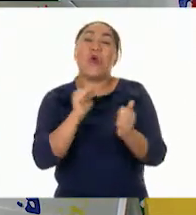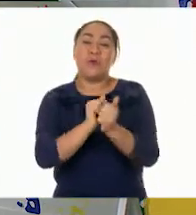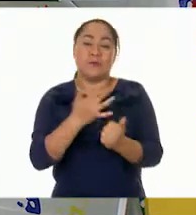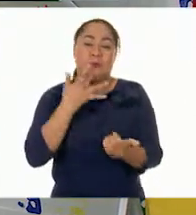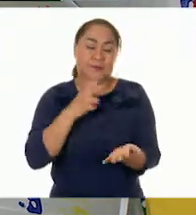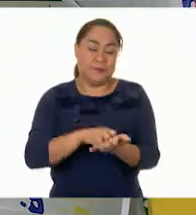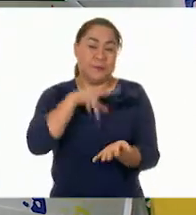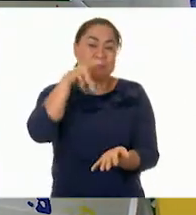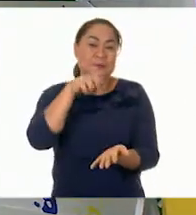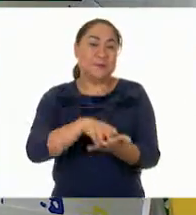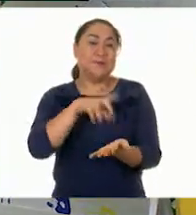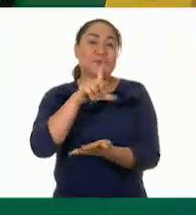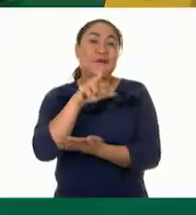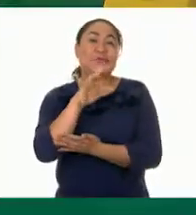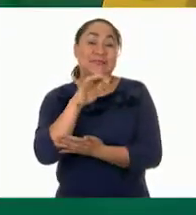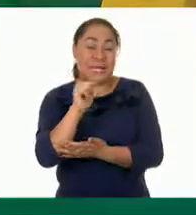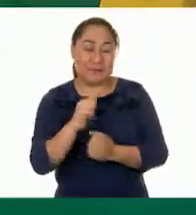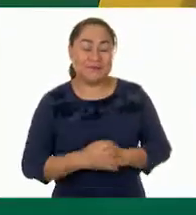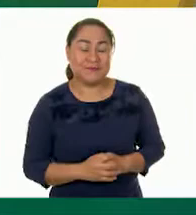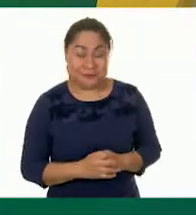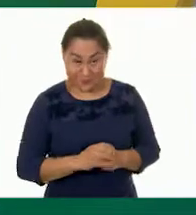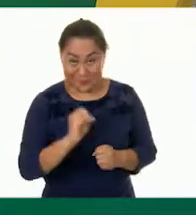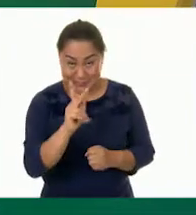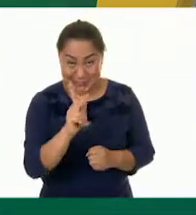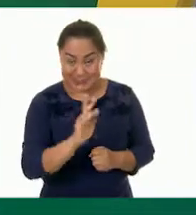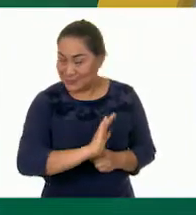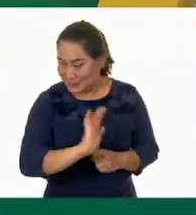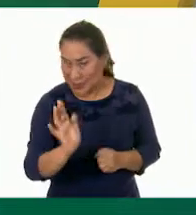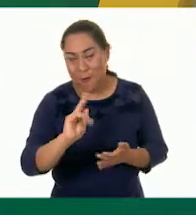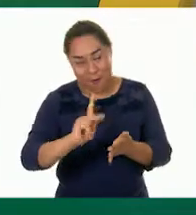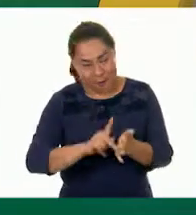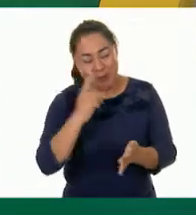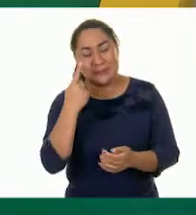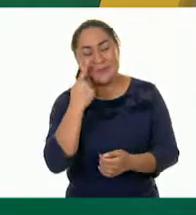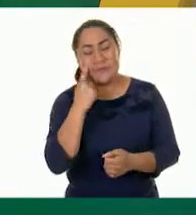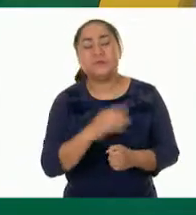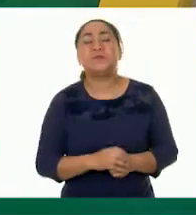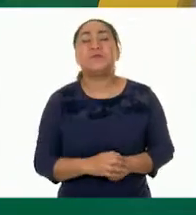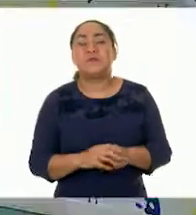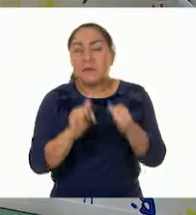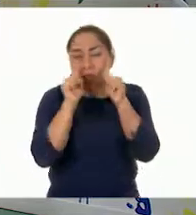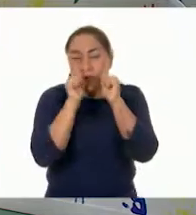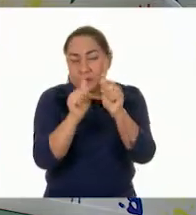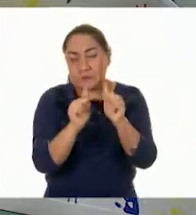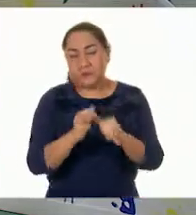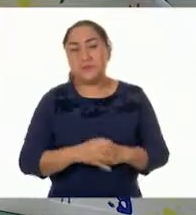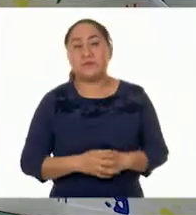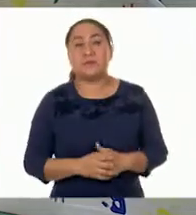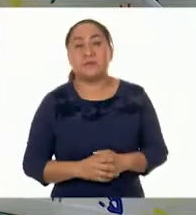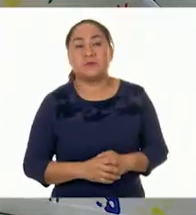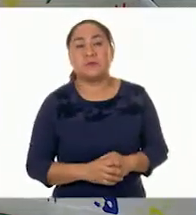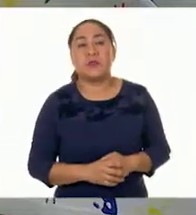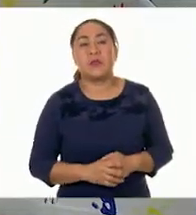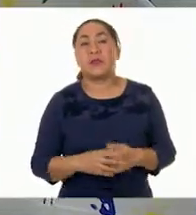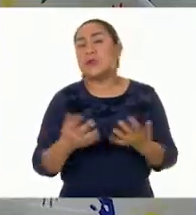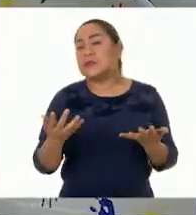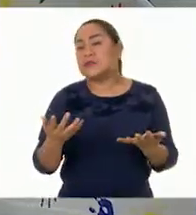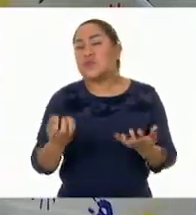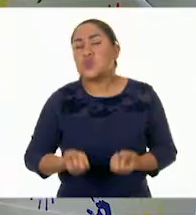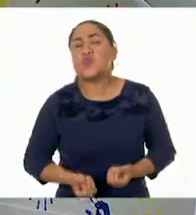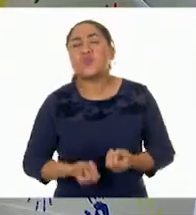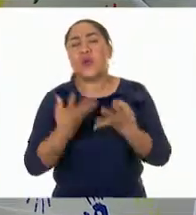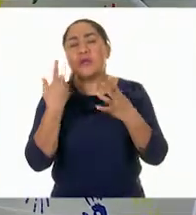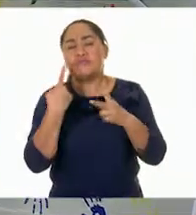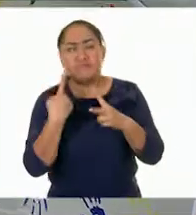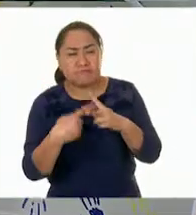¡Muy bien! ¿De acuerdo? ¡De acuerdo! Bien, entonces vamos a ver qué es lo que tenemos aquí. Bueno, para calcular entonces,